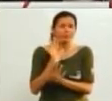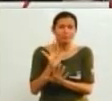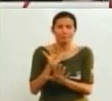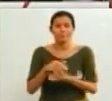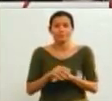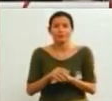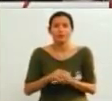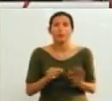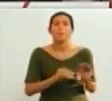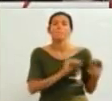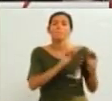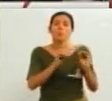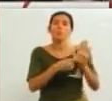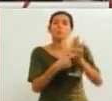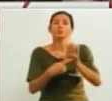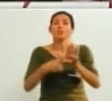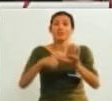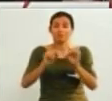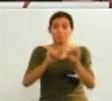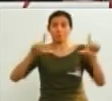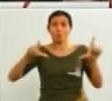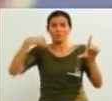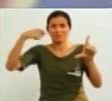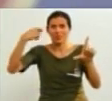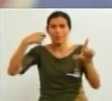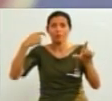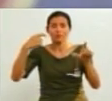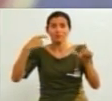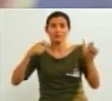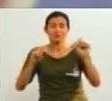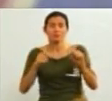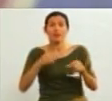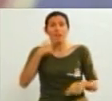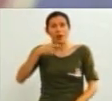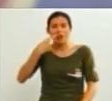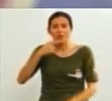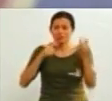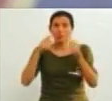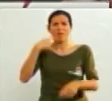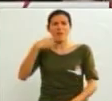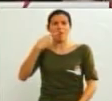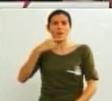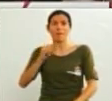que ponemos videos y recordamos al Comandante Chávez es una lanza contra ellos.